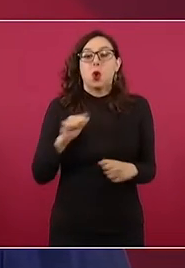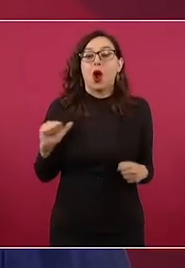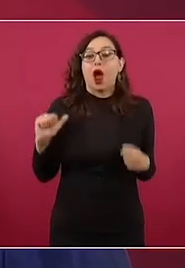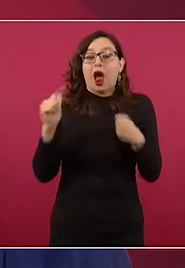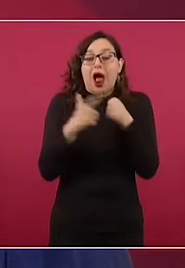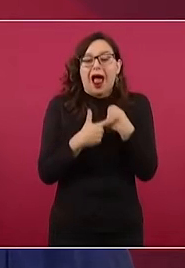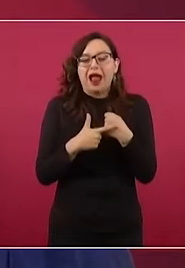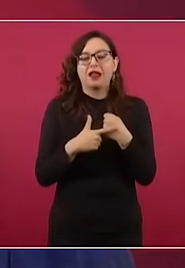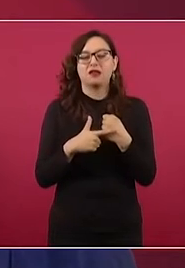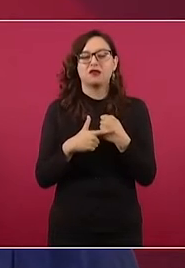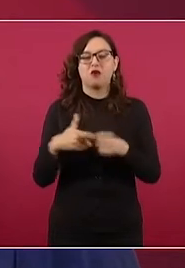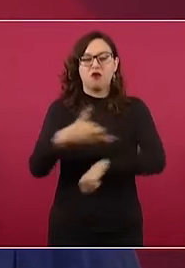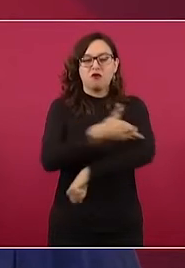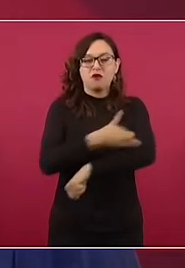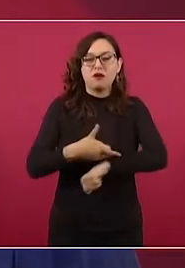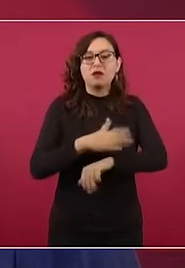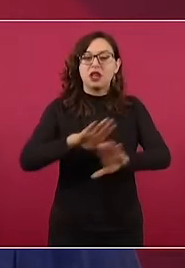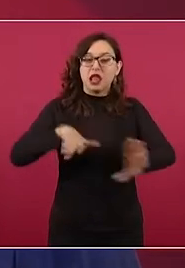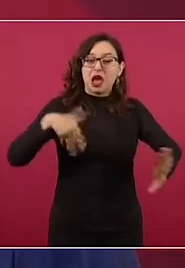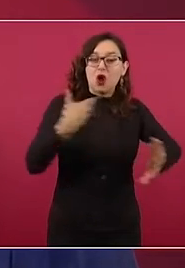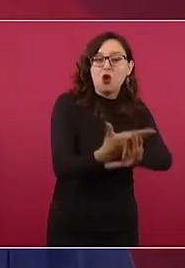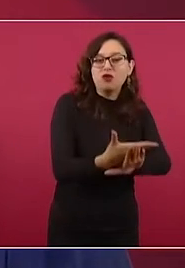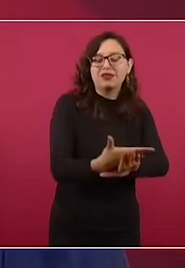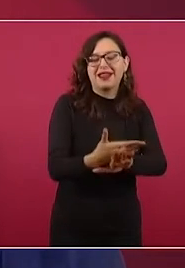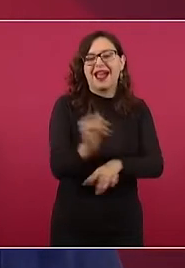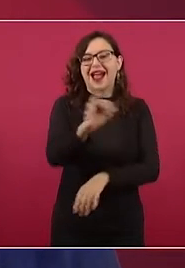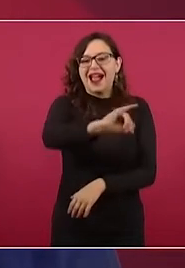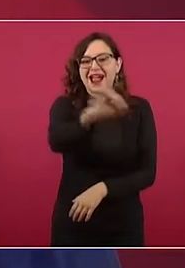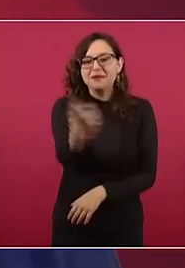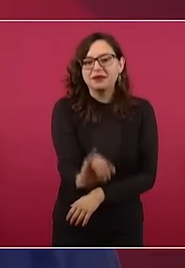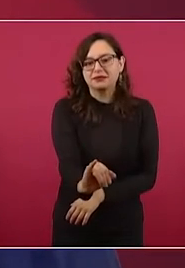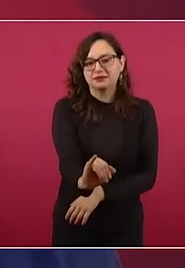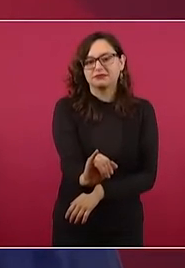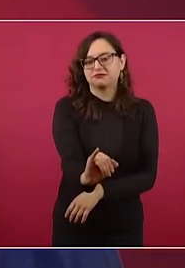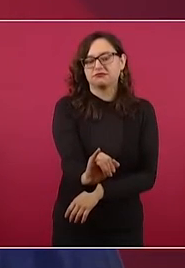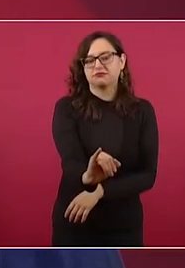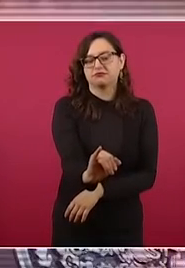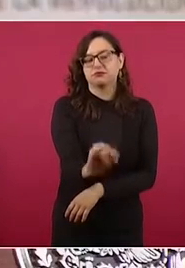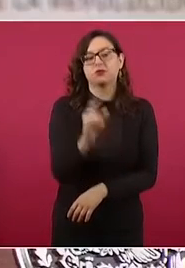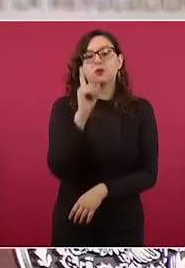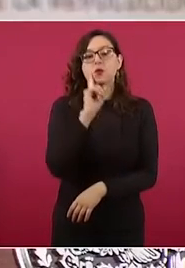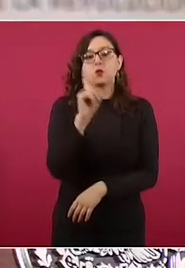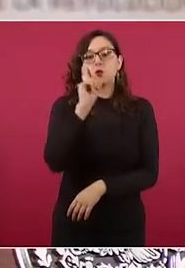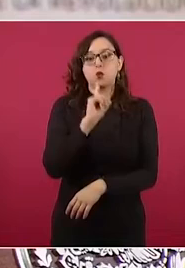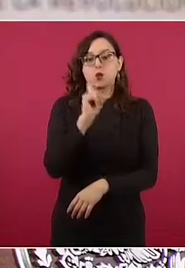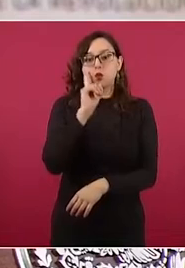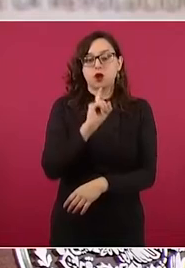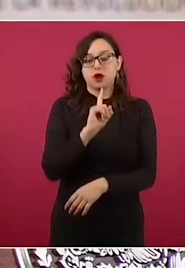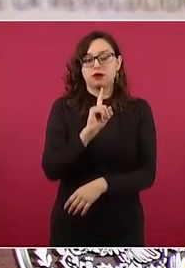a la que fue esposa del